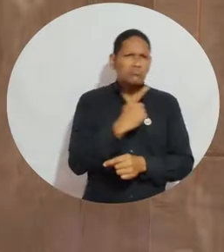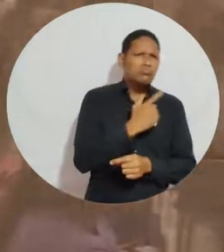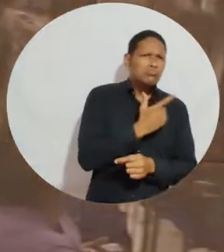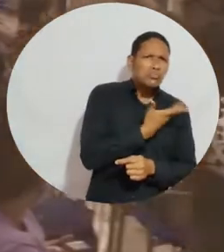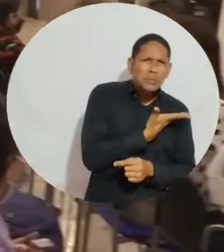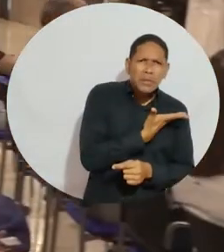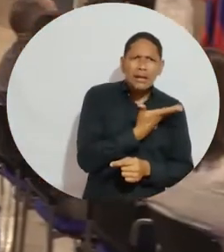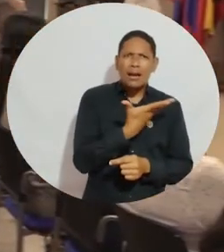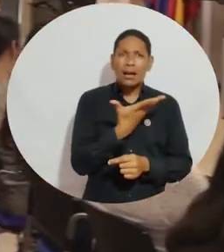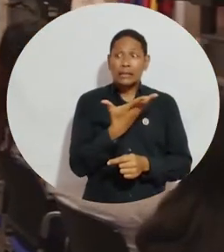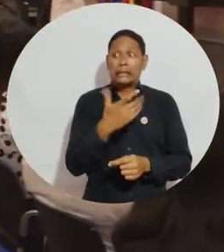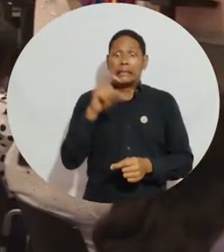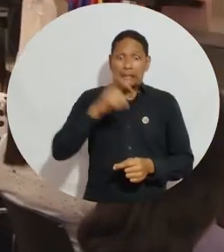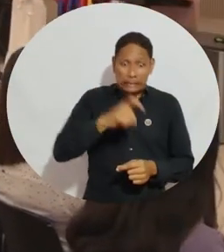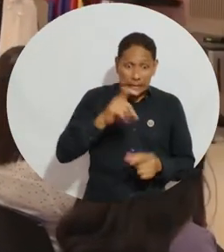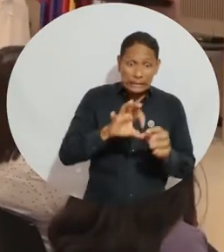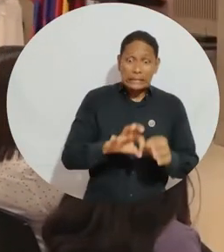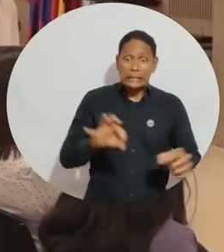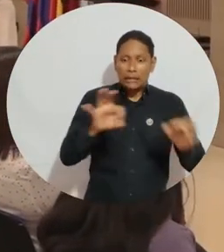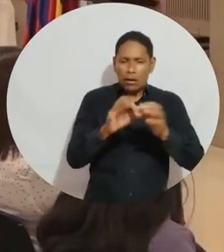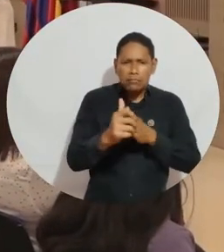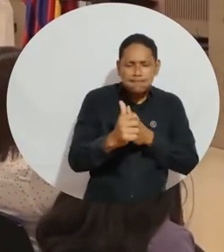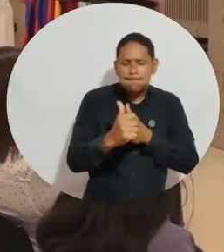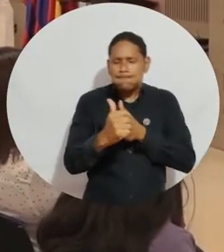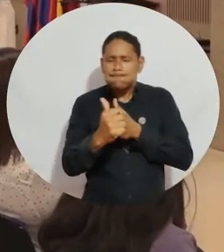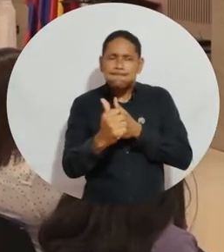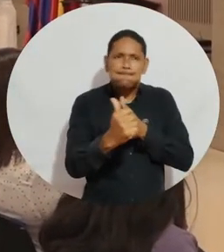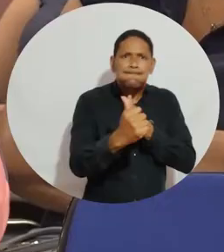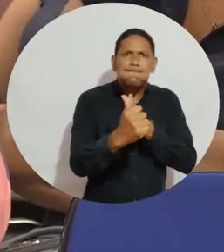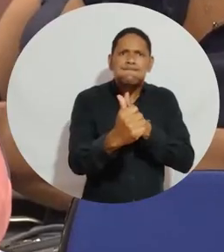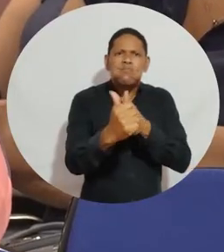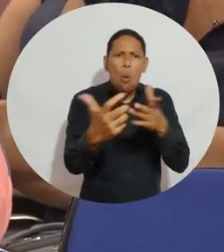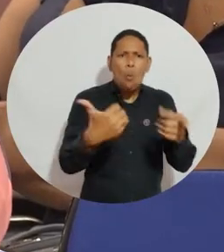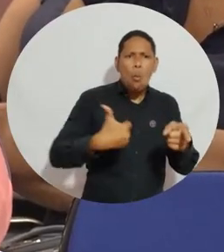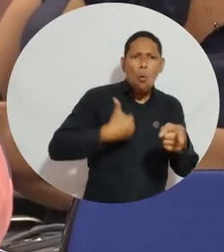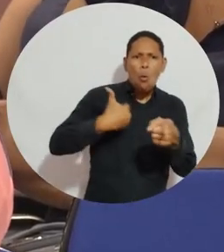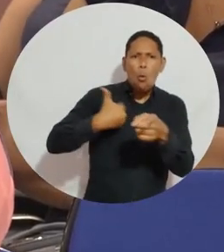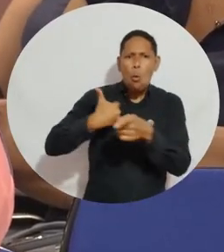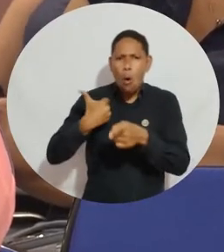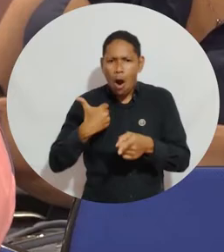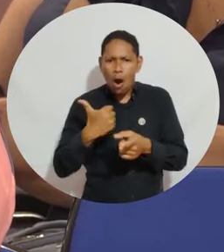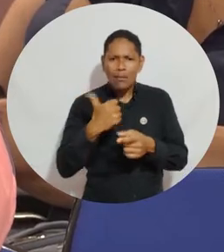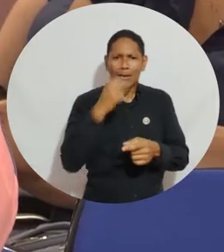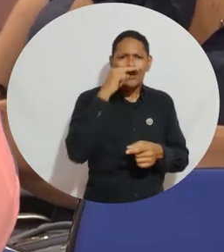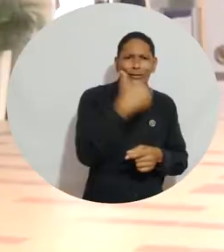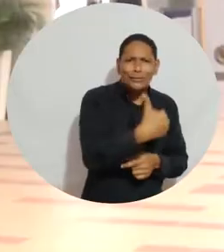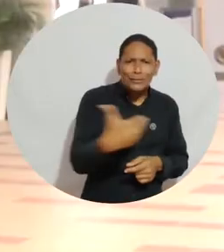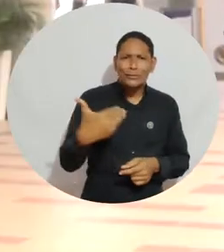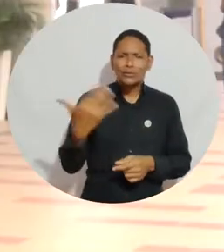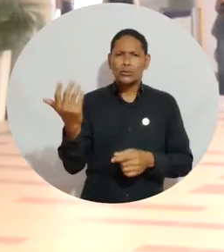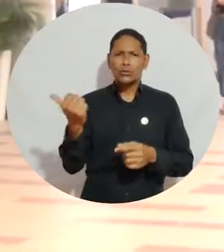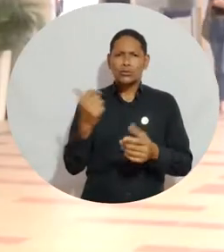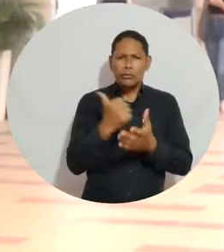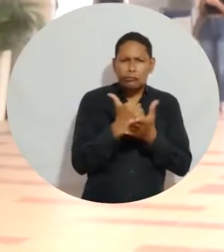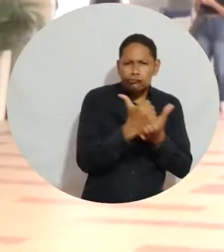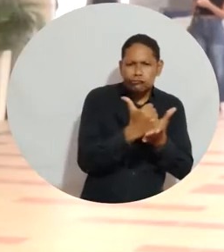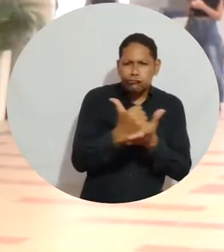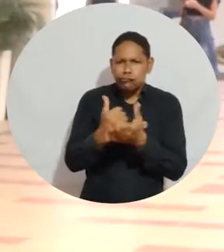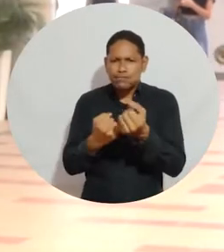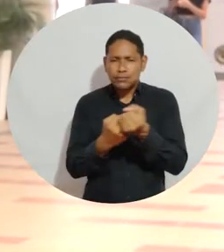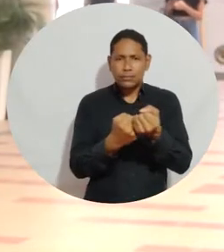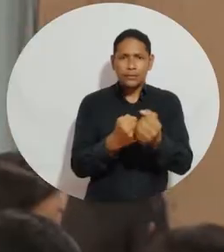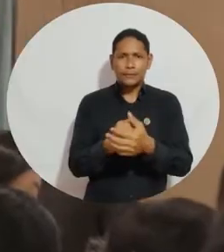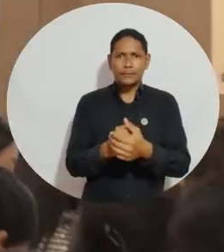padres de familia que tanto lo necesitamos para la orientación de la juventud, de los niños, de los